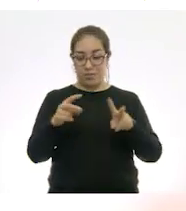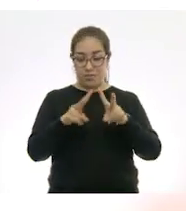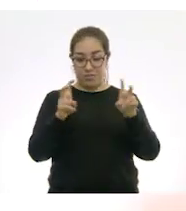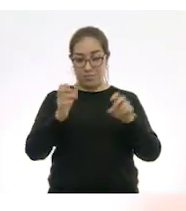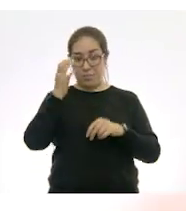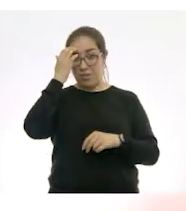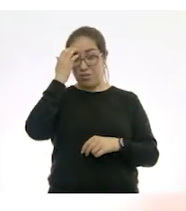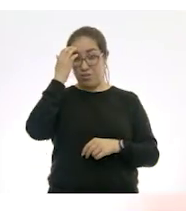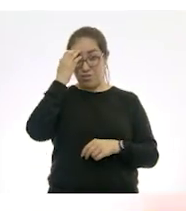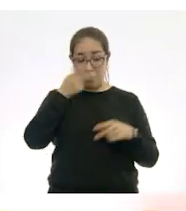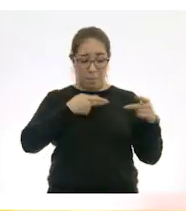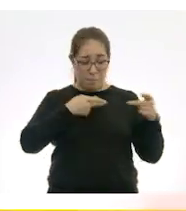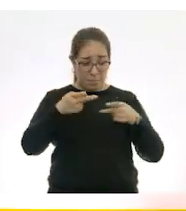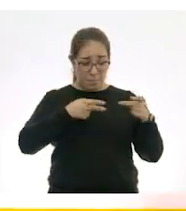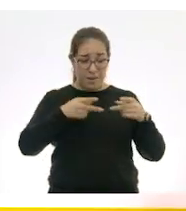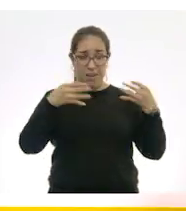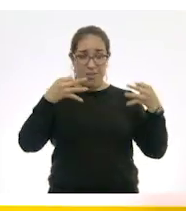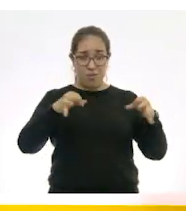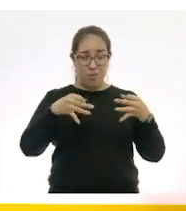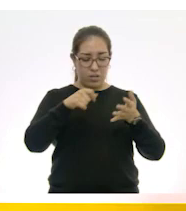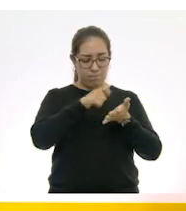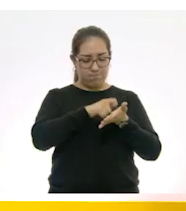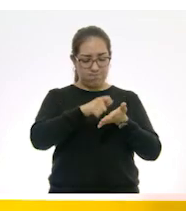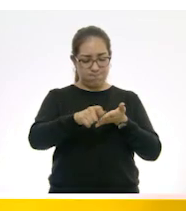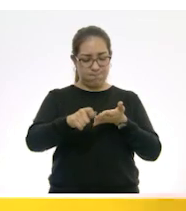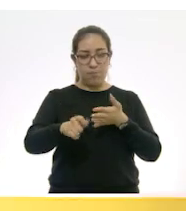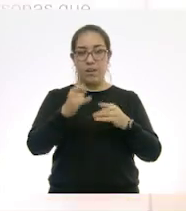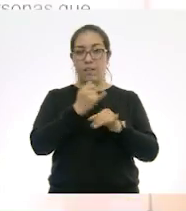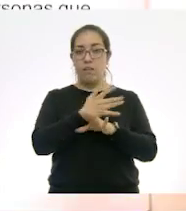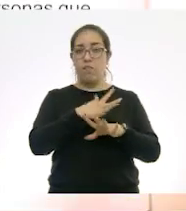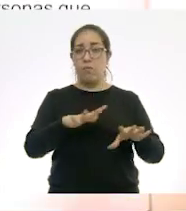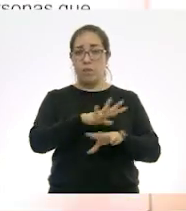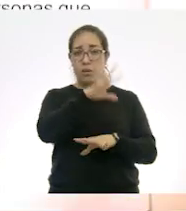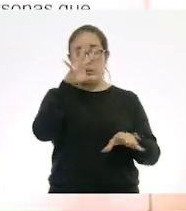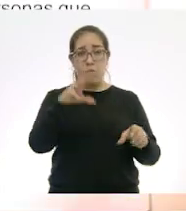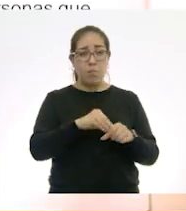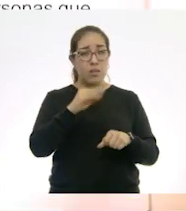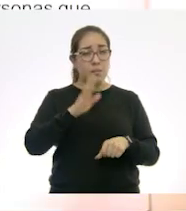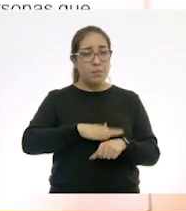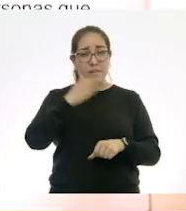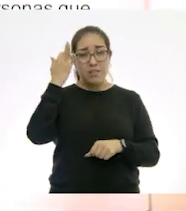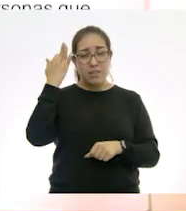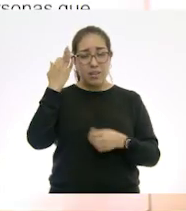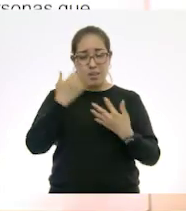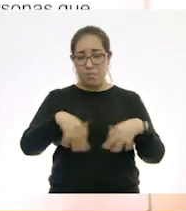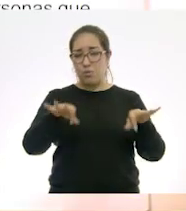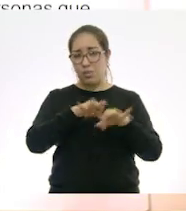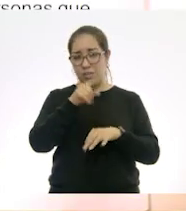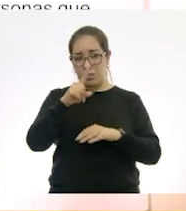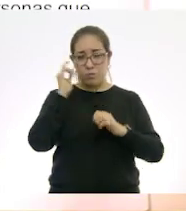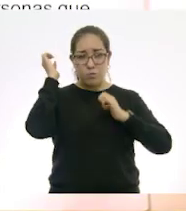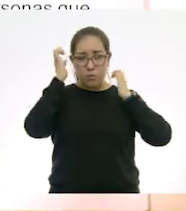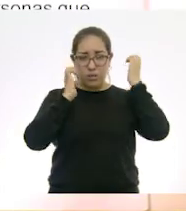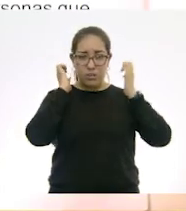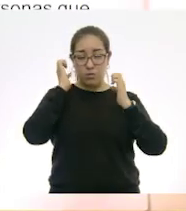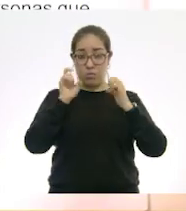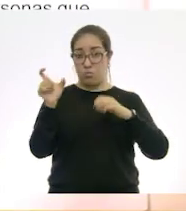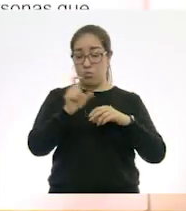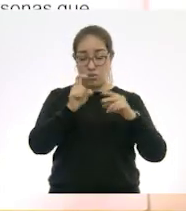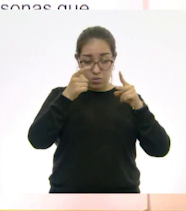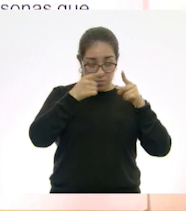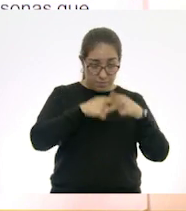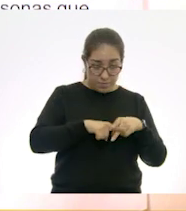Preparar tarjetas con enunciados o imágenes acerca de la información más importante que vas a exponer. Al iniciar,